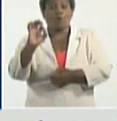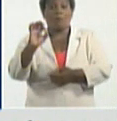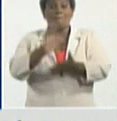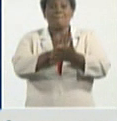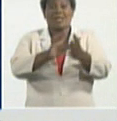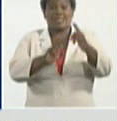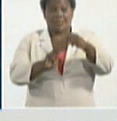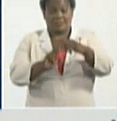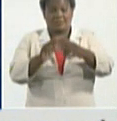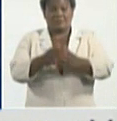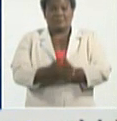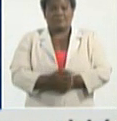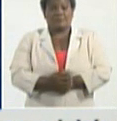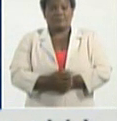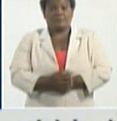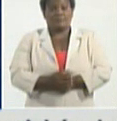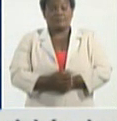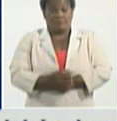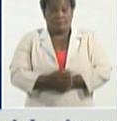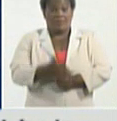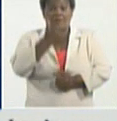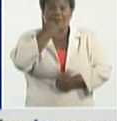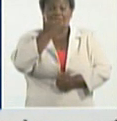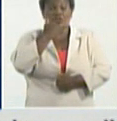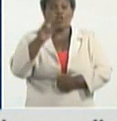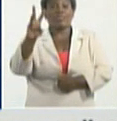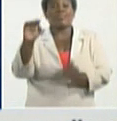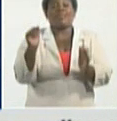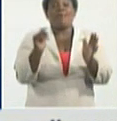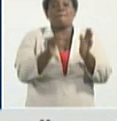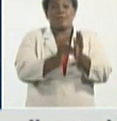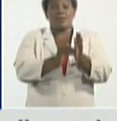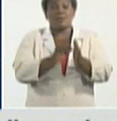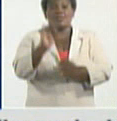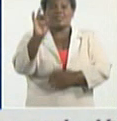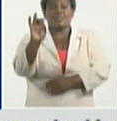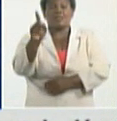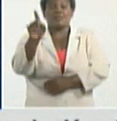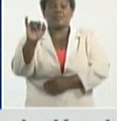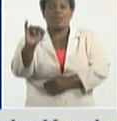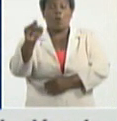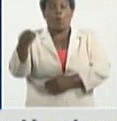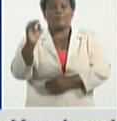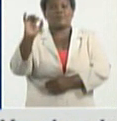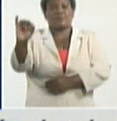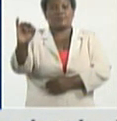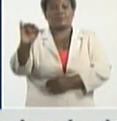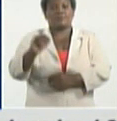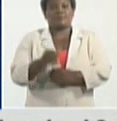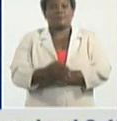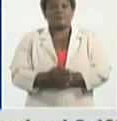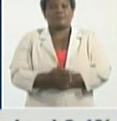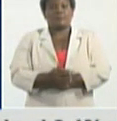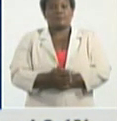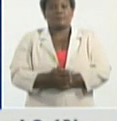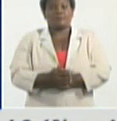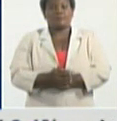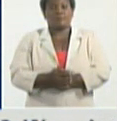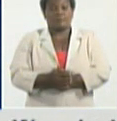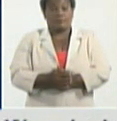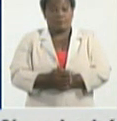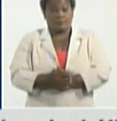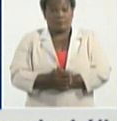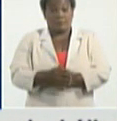Matanzas, con una tasa de 3.716,6. El municipio